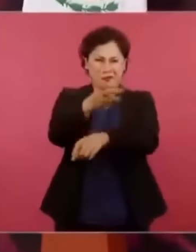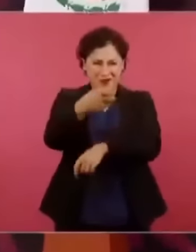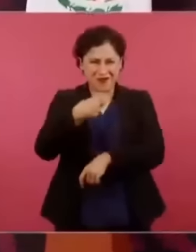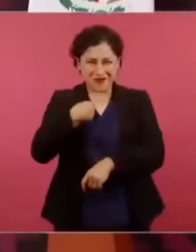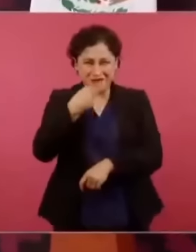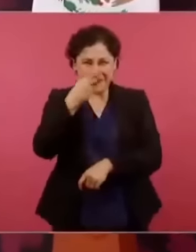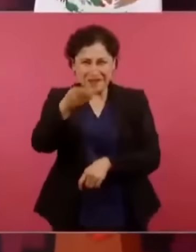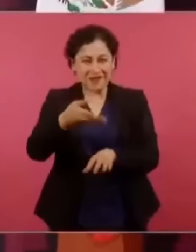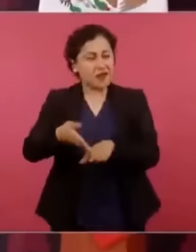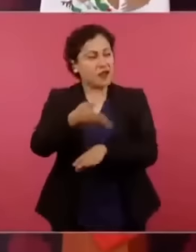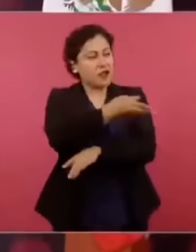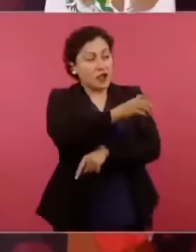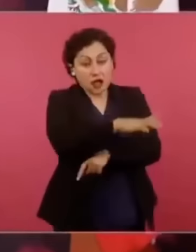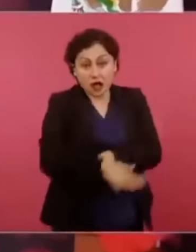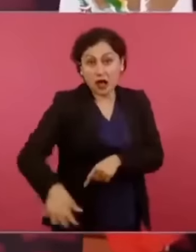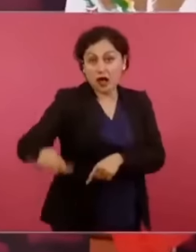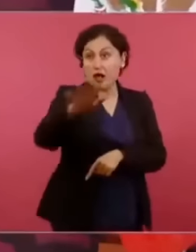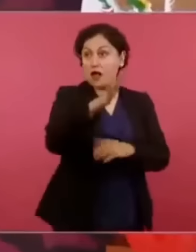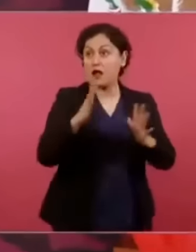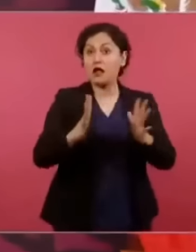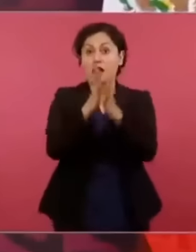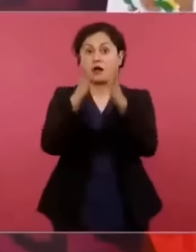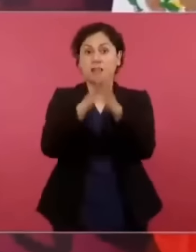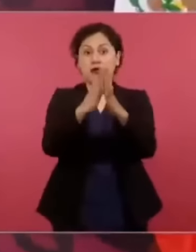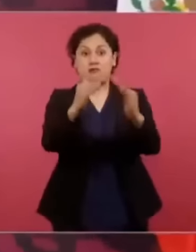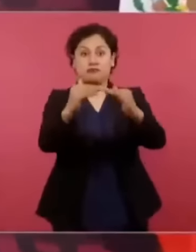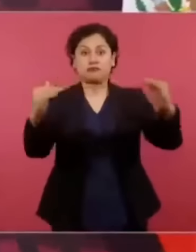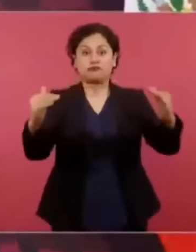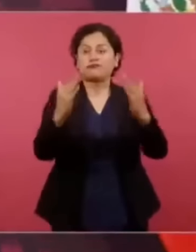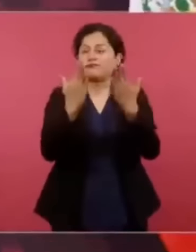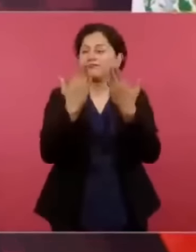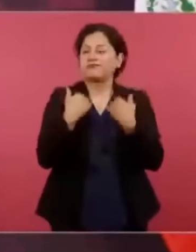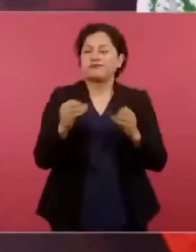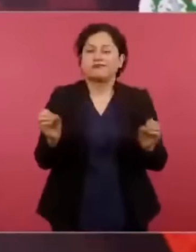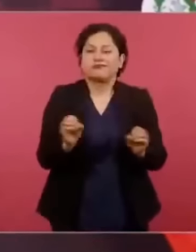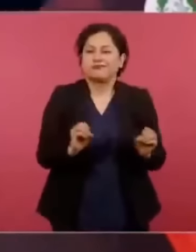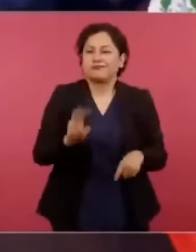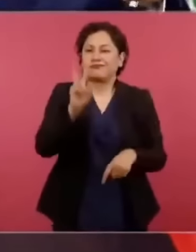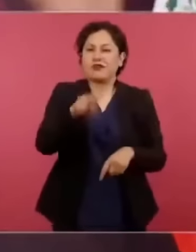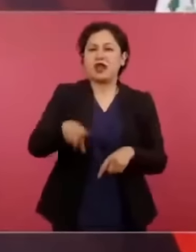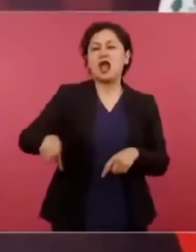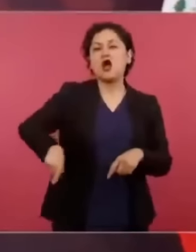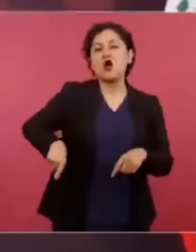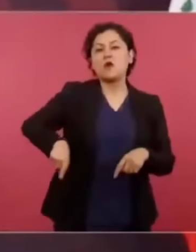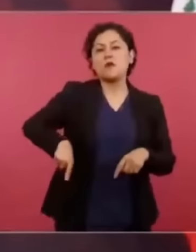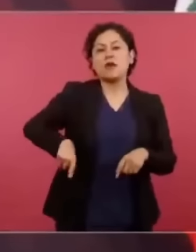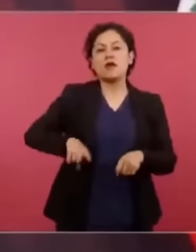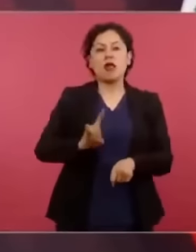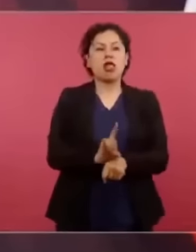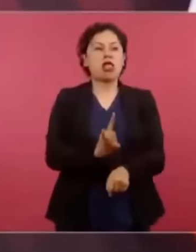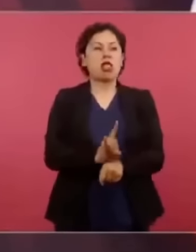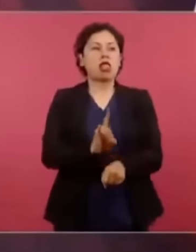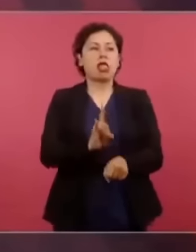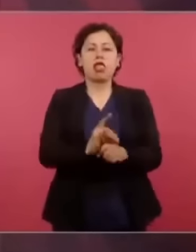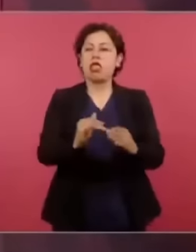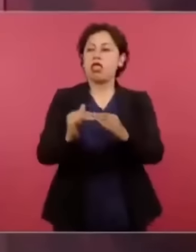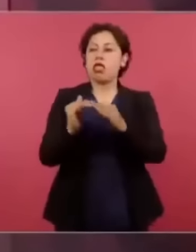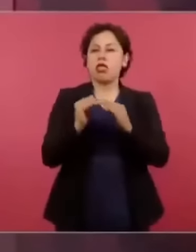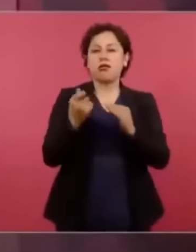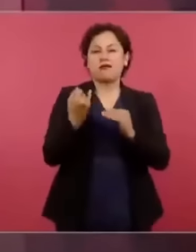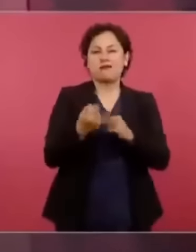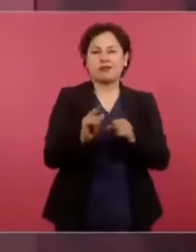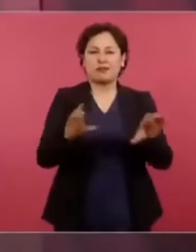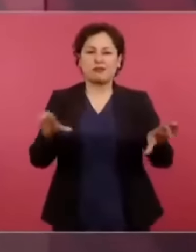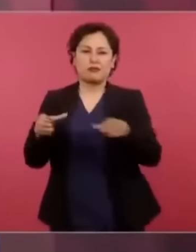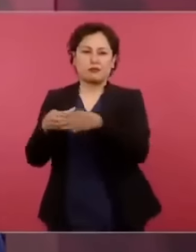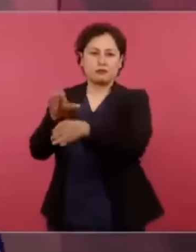de una minoría, con fachada de democracia. Entonces, ellos se servían